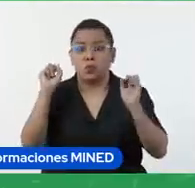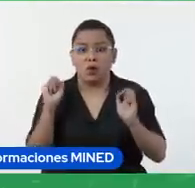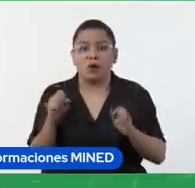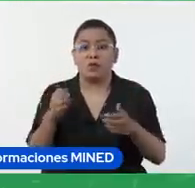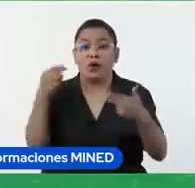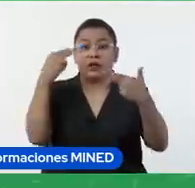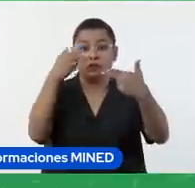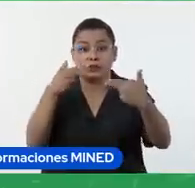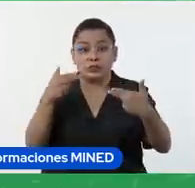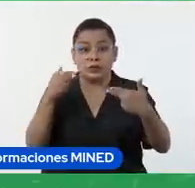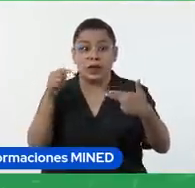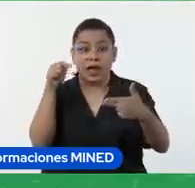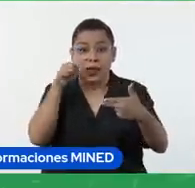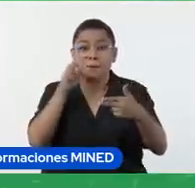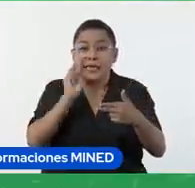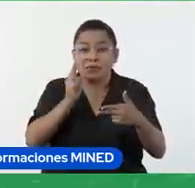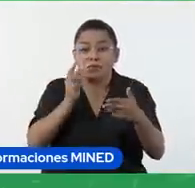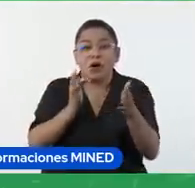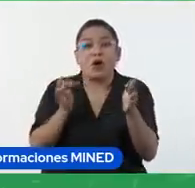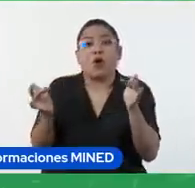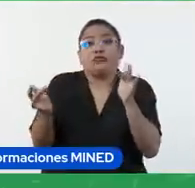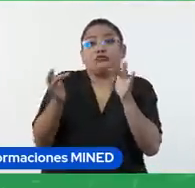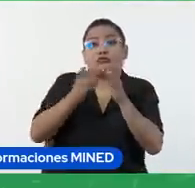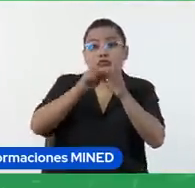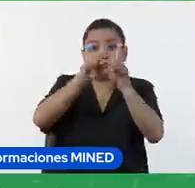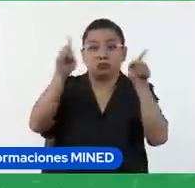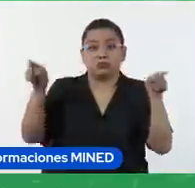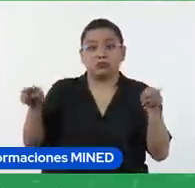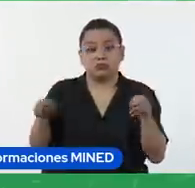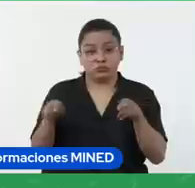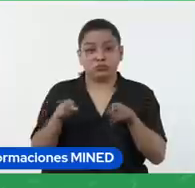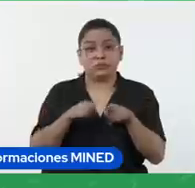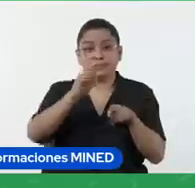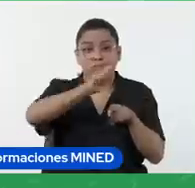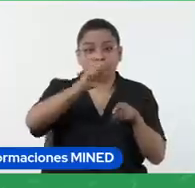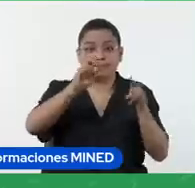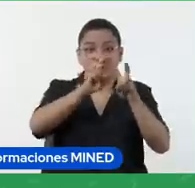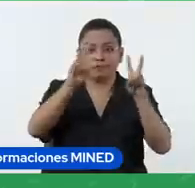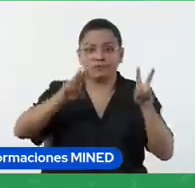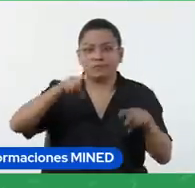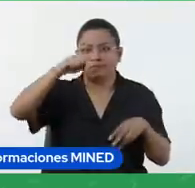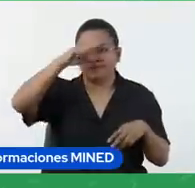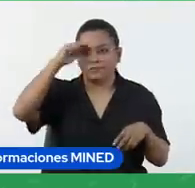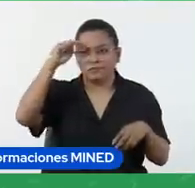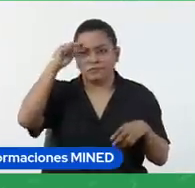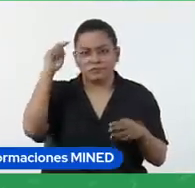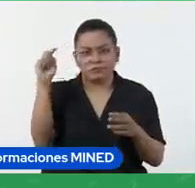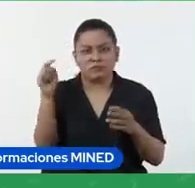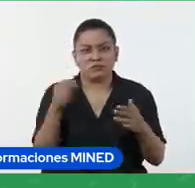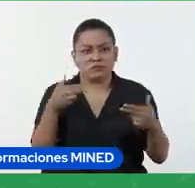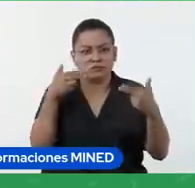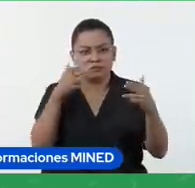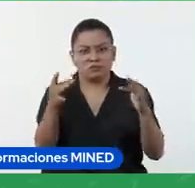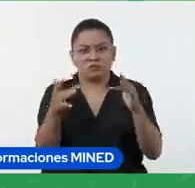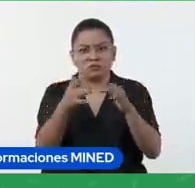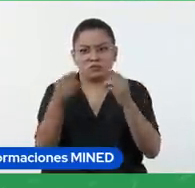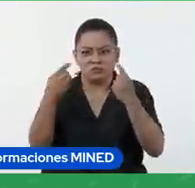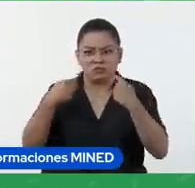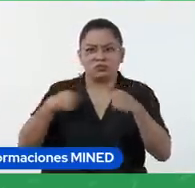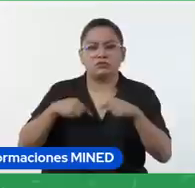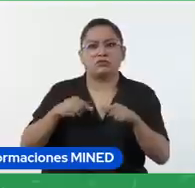Jamboard o bien ya podemos tener hecho el diseño y lo trabajamos todos en línea mientras estamos en una clase online